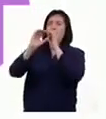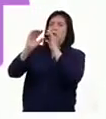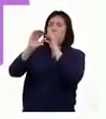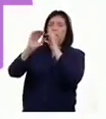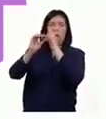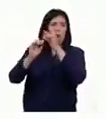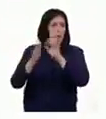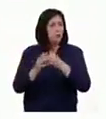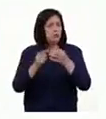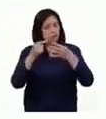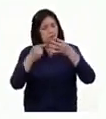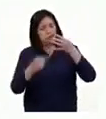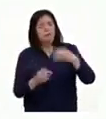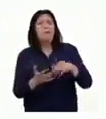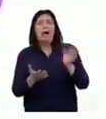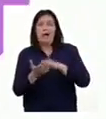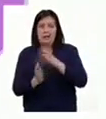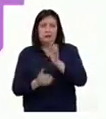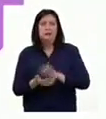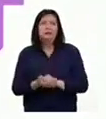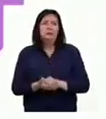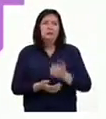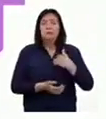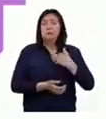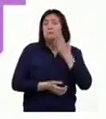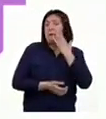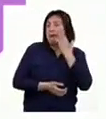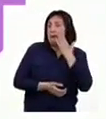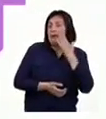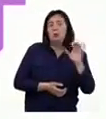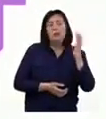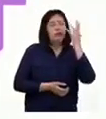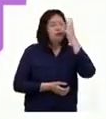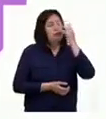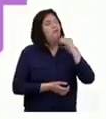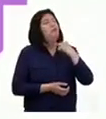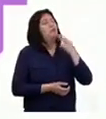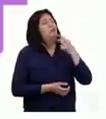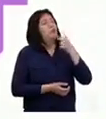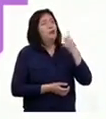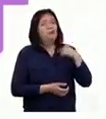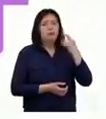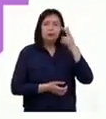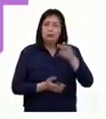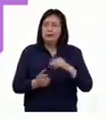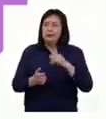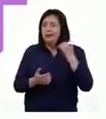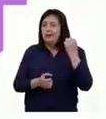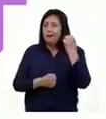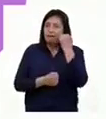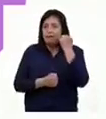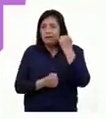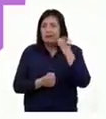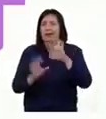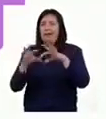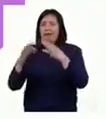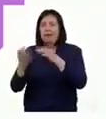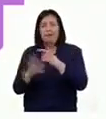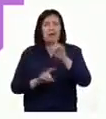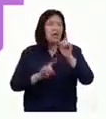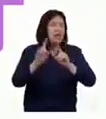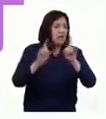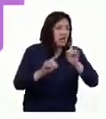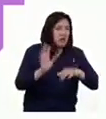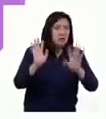la trompeta, entre otros instrumentos. Y mi mamá tiene una hermosa voz. Por eso en las fiestas familiares y en